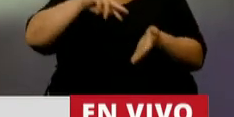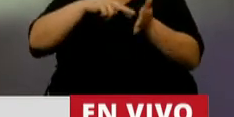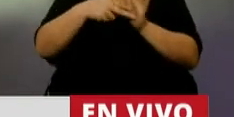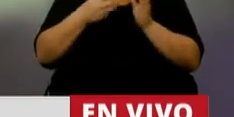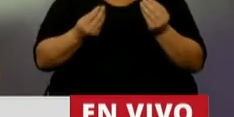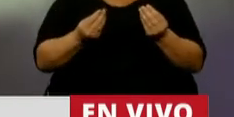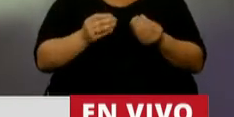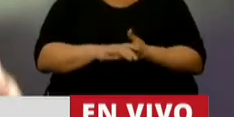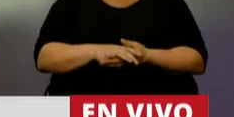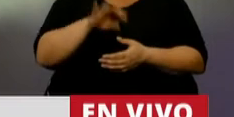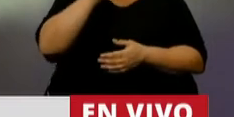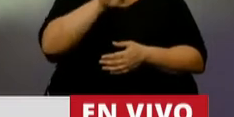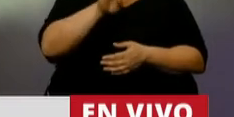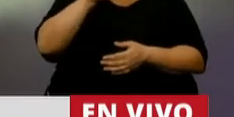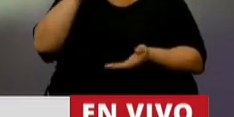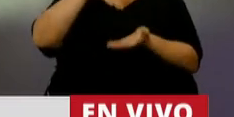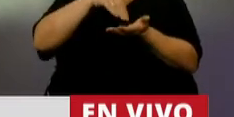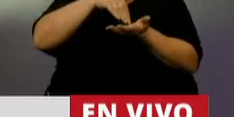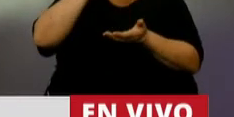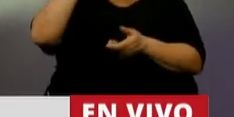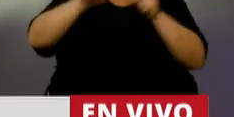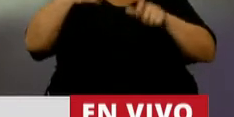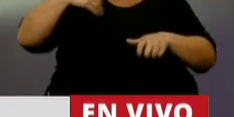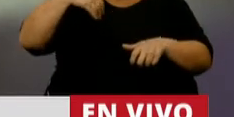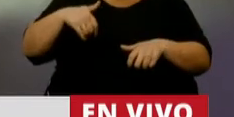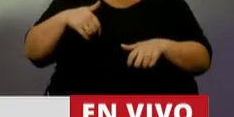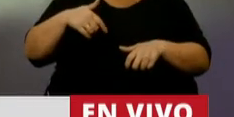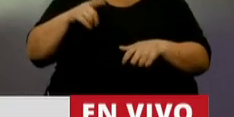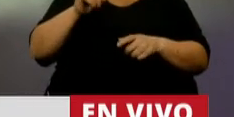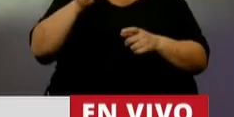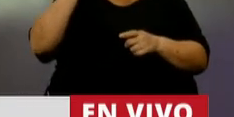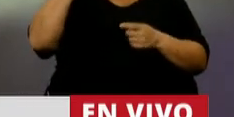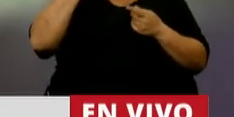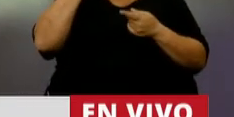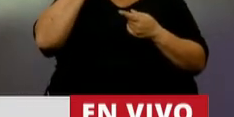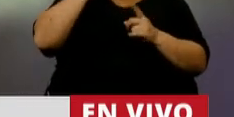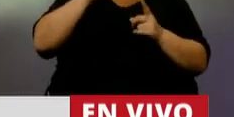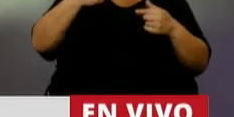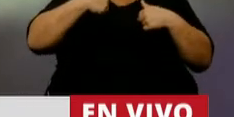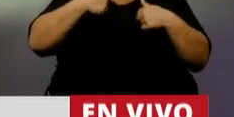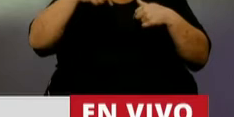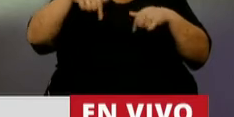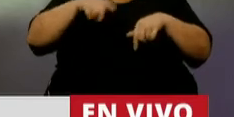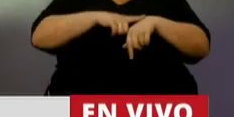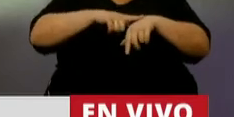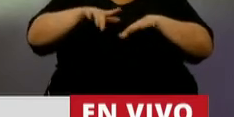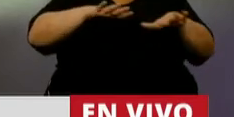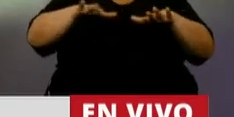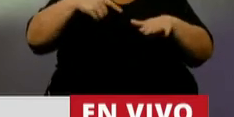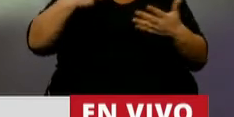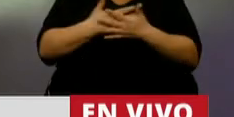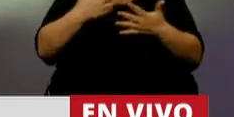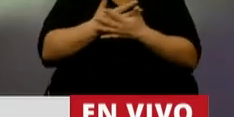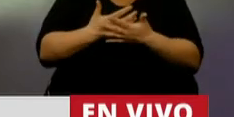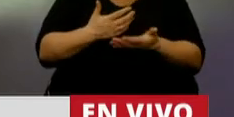Presidente, es que 44 millones de argentinos no están viviendo el relato, sino que están viviendo la crueldad de la realidad que los